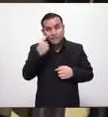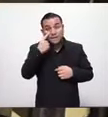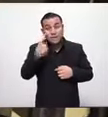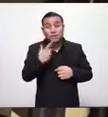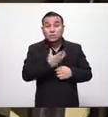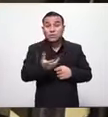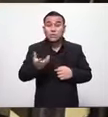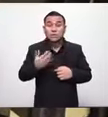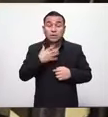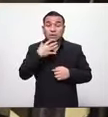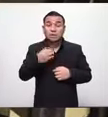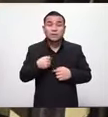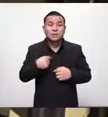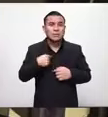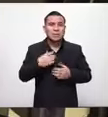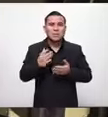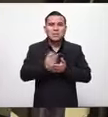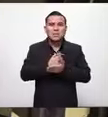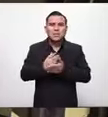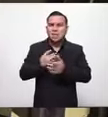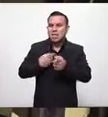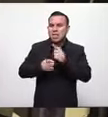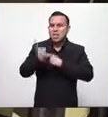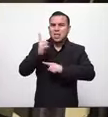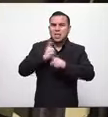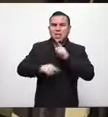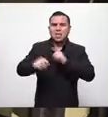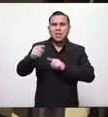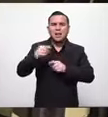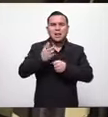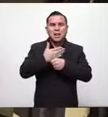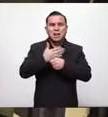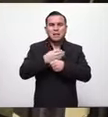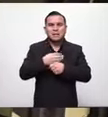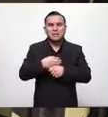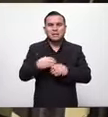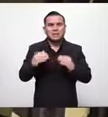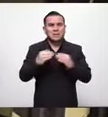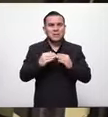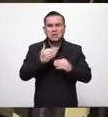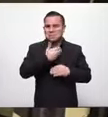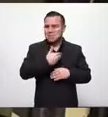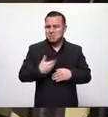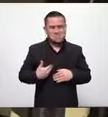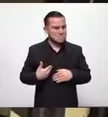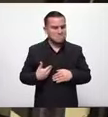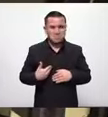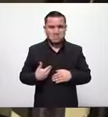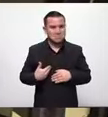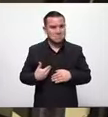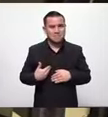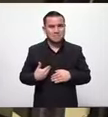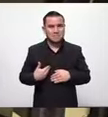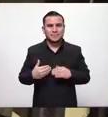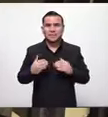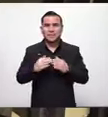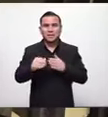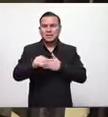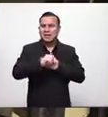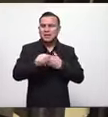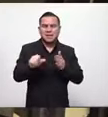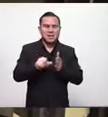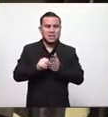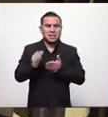yo no vengo a atacar a ningún partido ni mucho menos al presidente de la república y de la asamblea